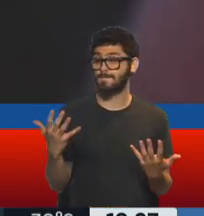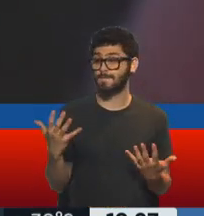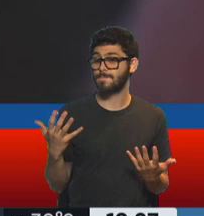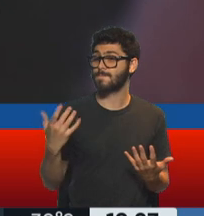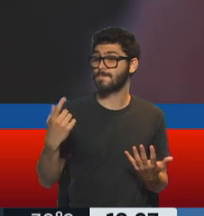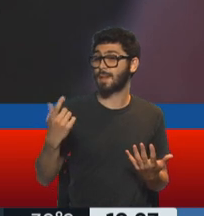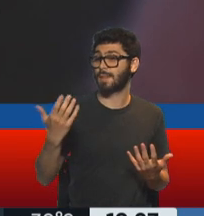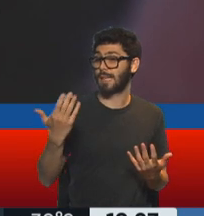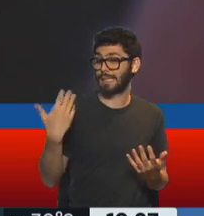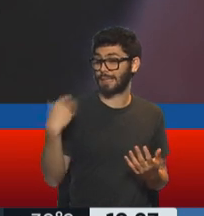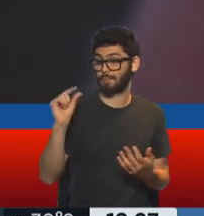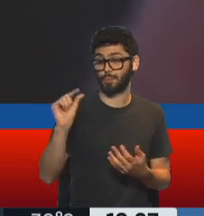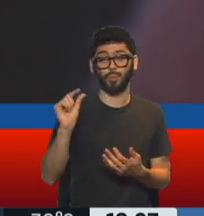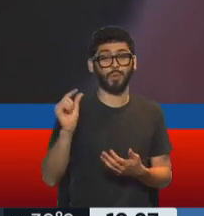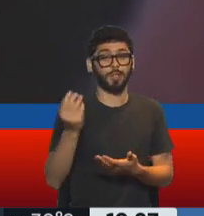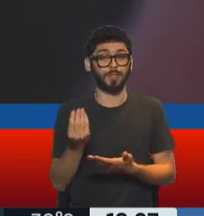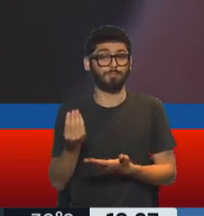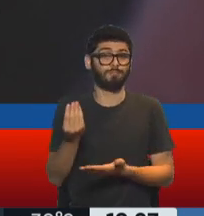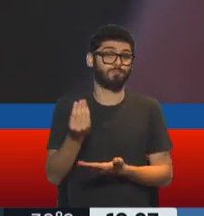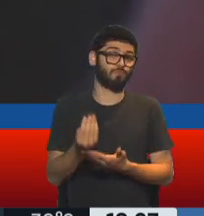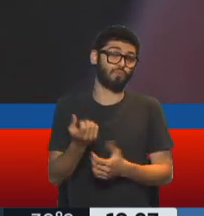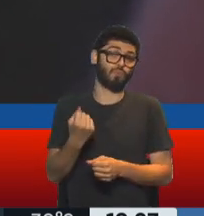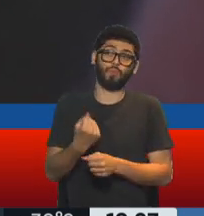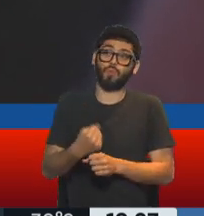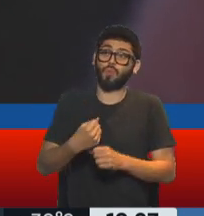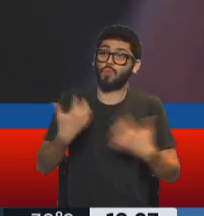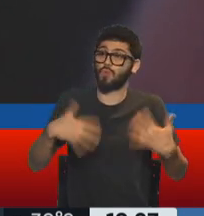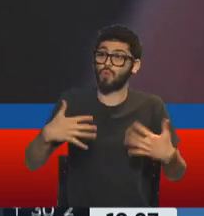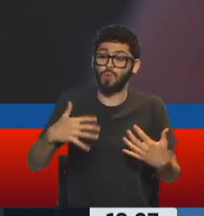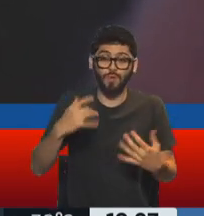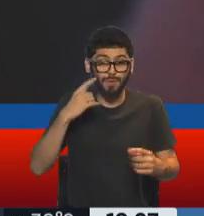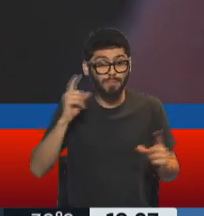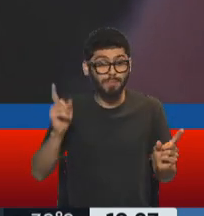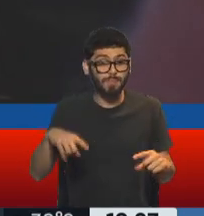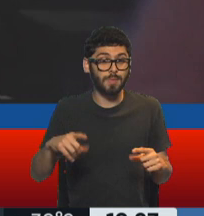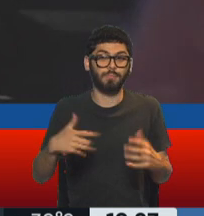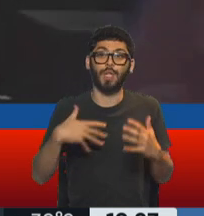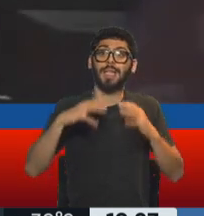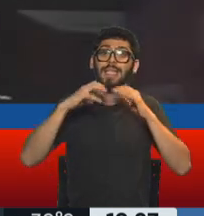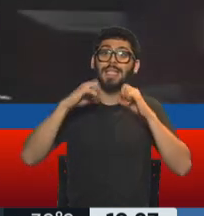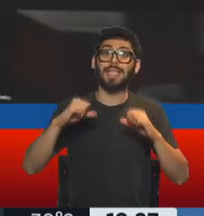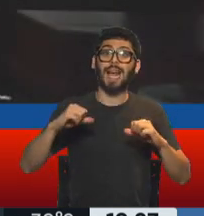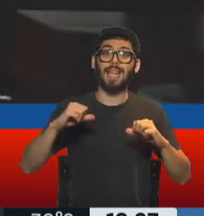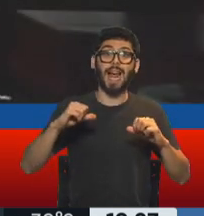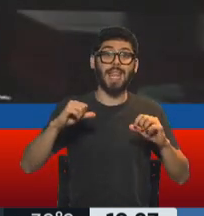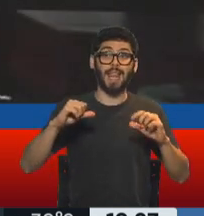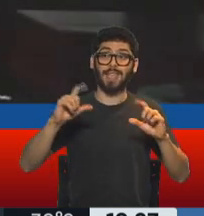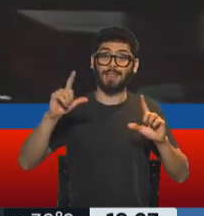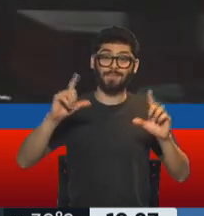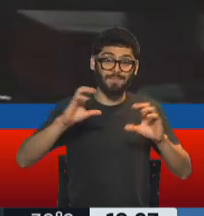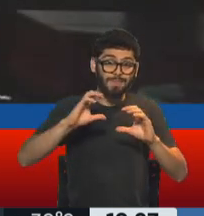días de haber asumido una empresa tan inesperada como ser secretaria de medios, encima